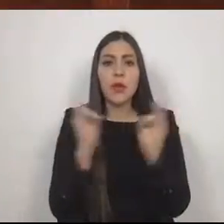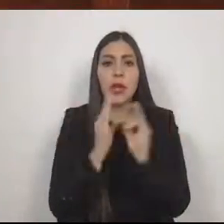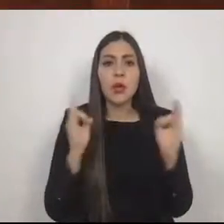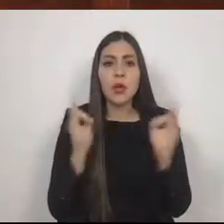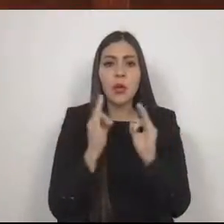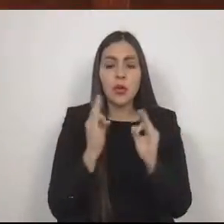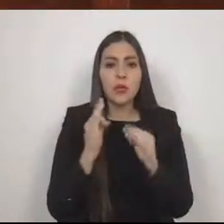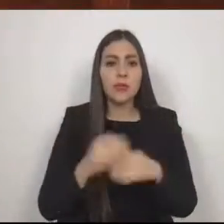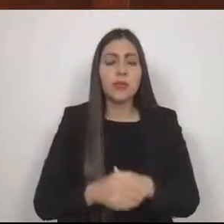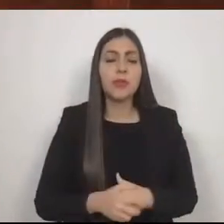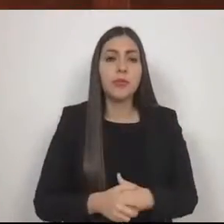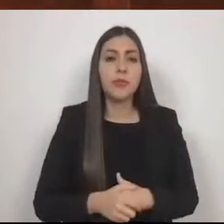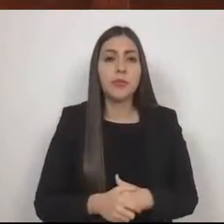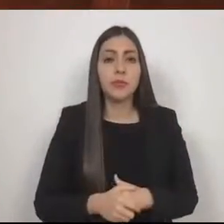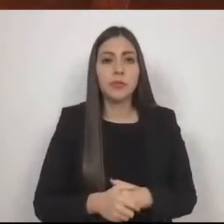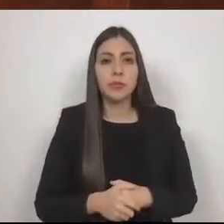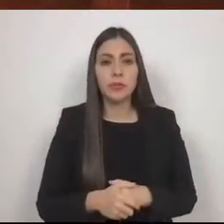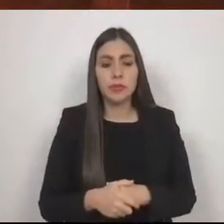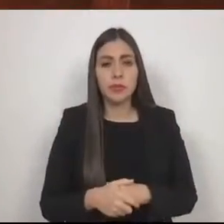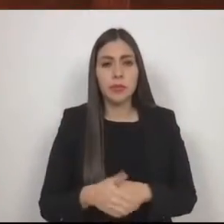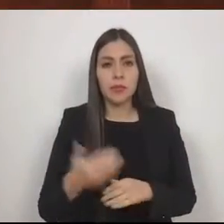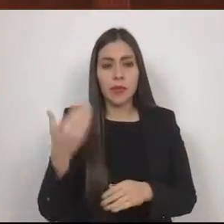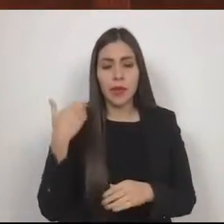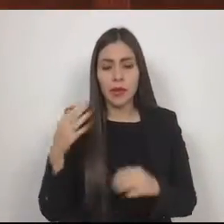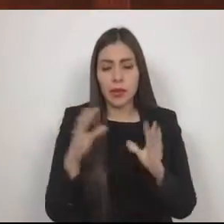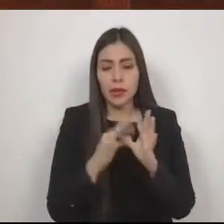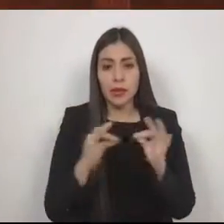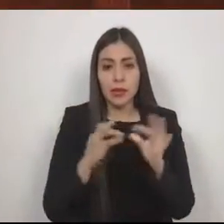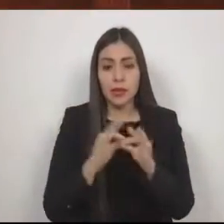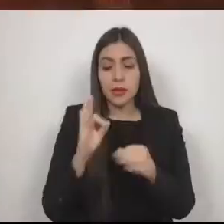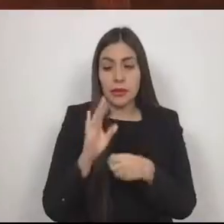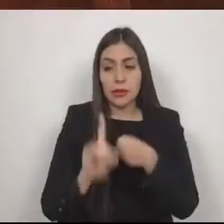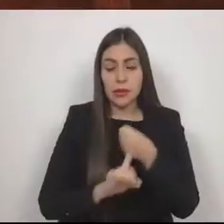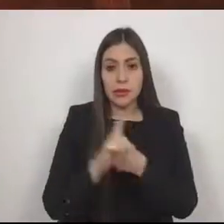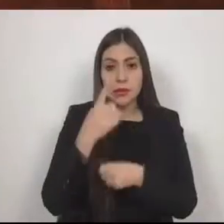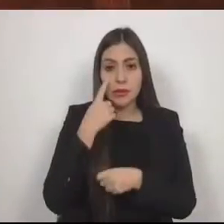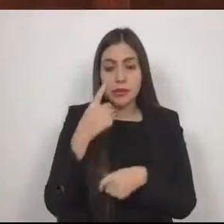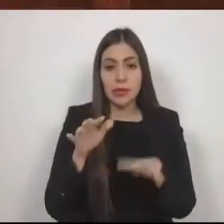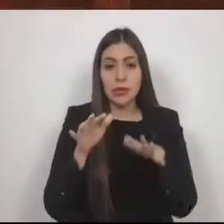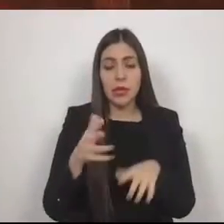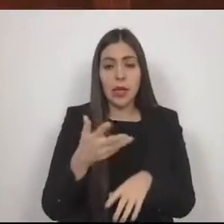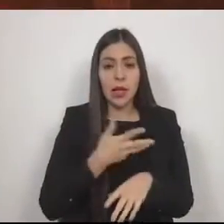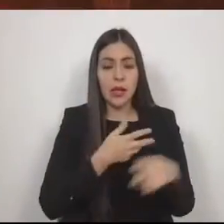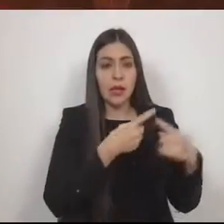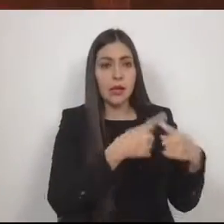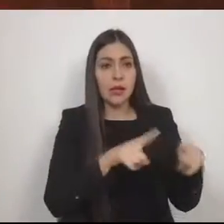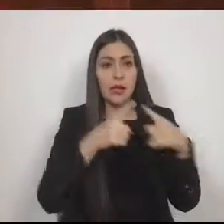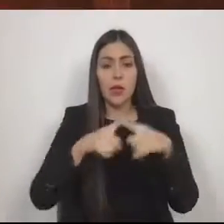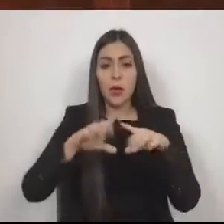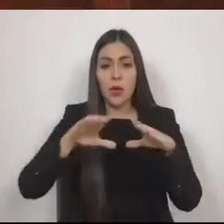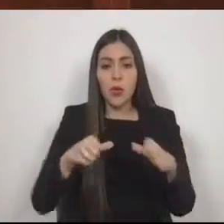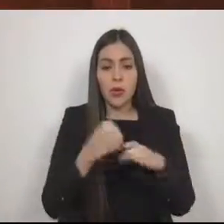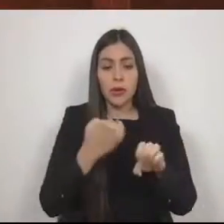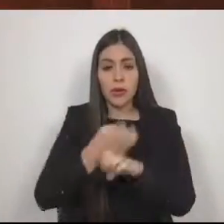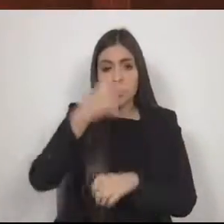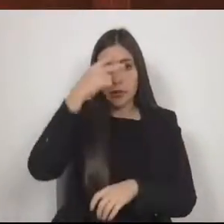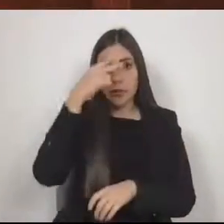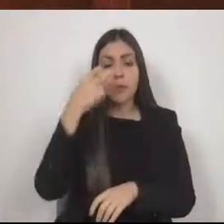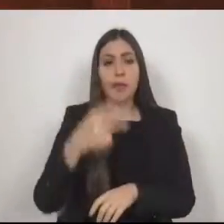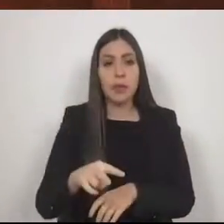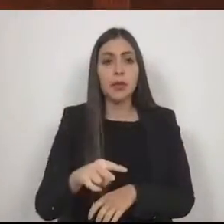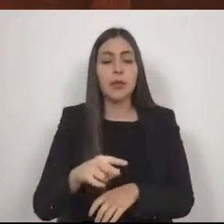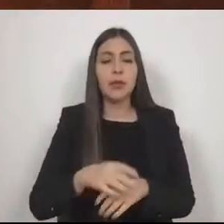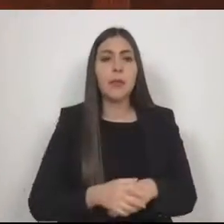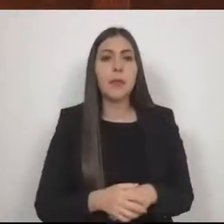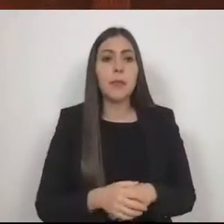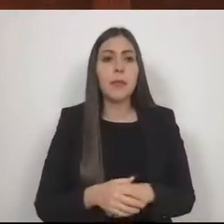Por lo anterior, ante el riesgo inminente en las que se encuentran varias comunidades de nuestro Estado, derivado